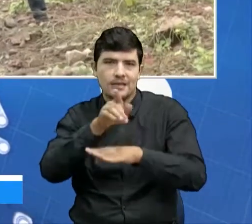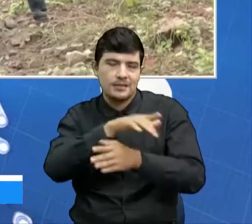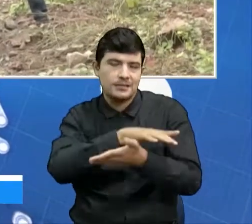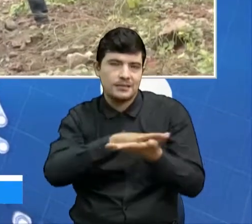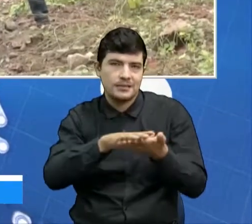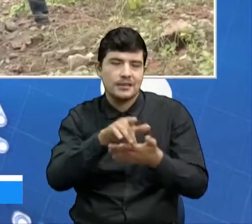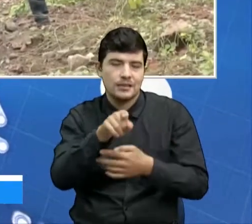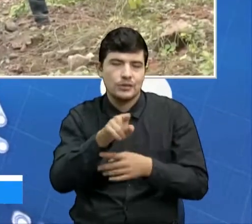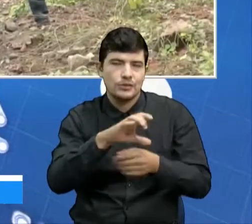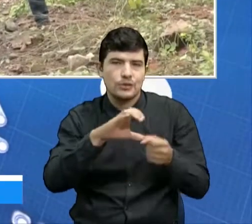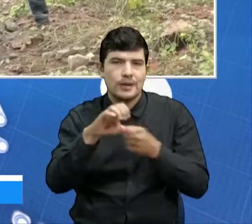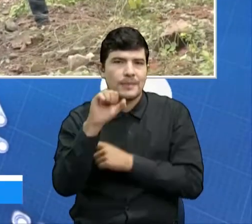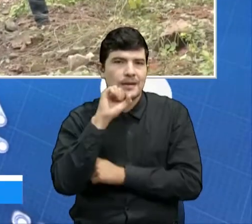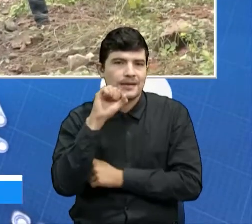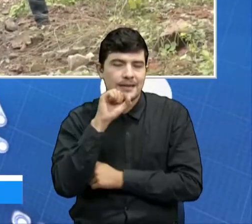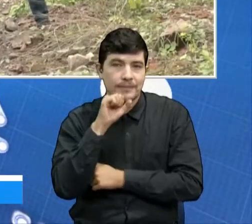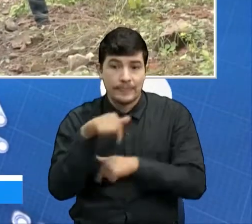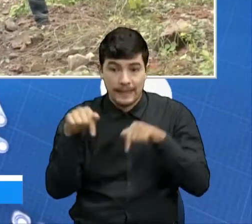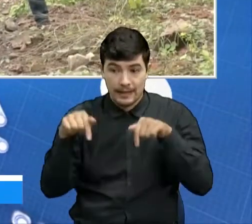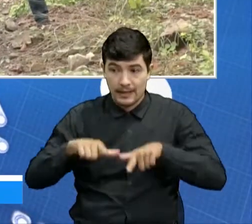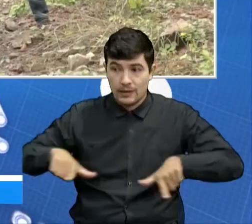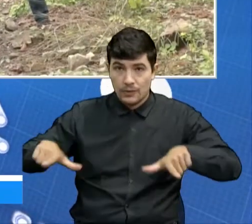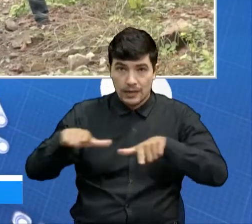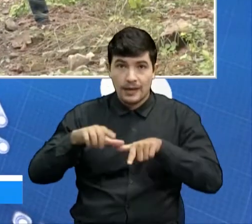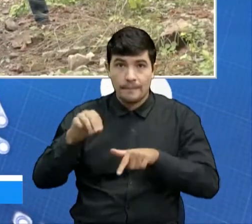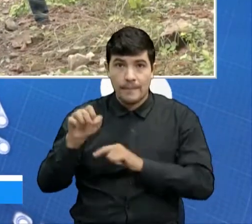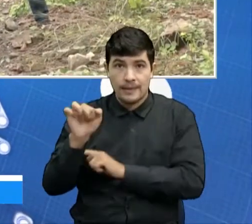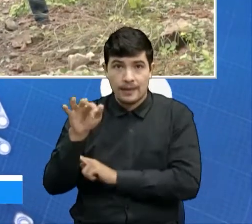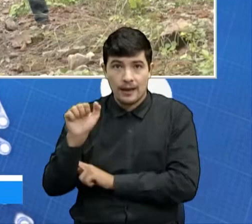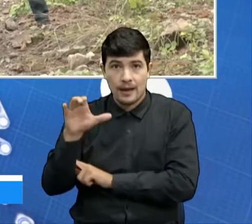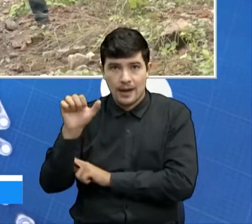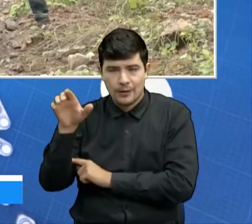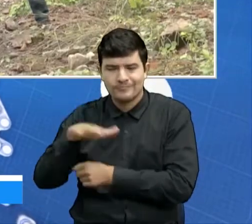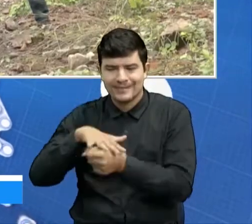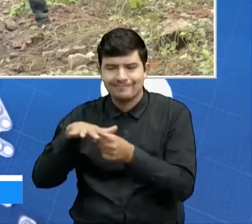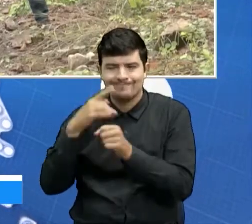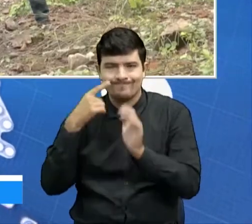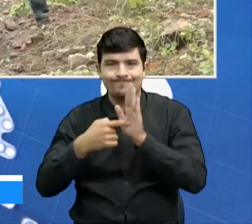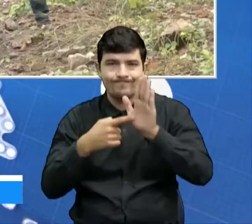el sitio conocido como Mata de Cacao. Compañeros, continúen ustedes con más detalles en Oriente Noticias.